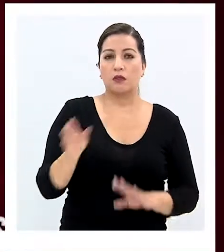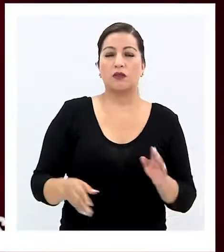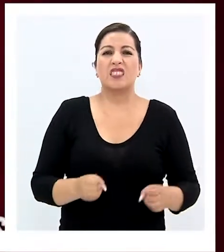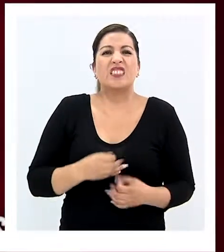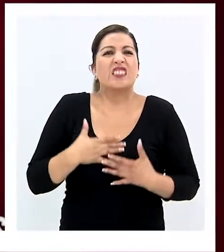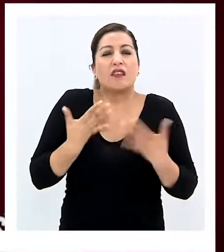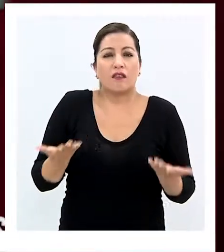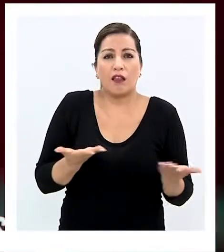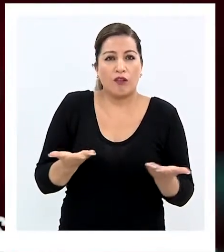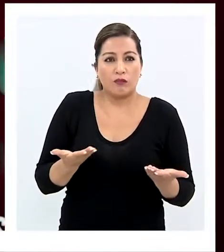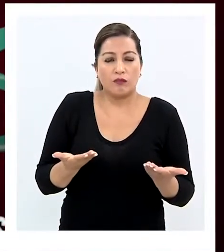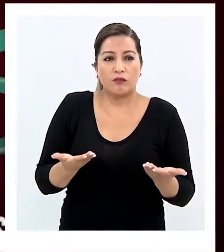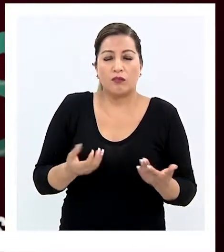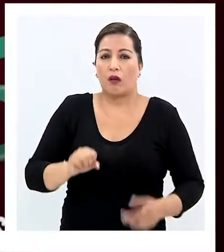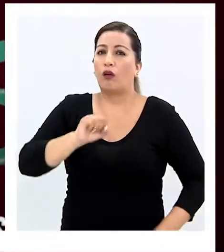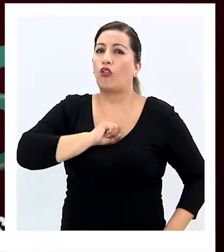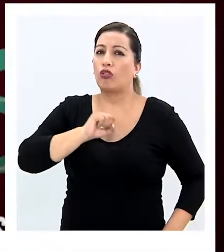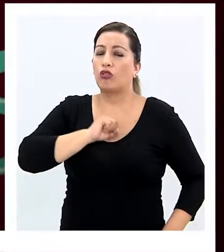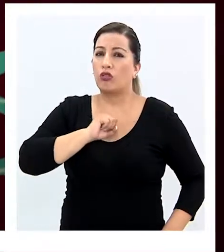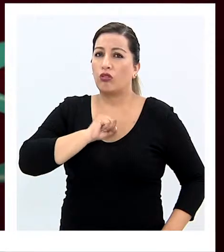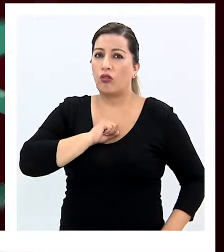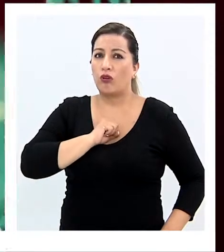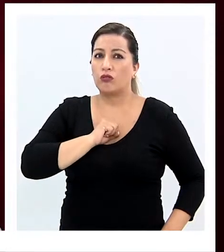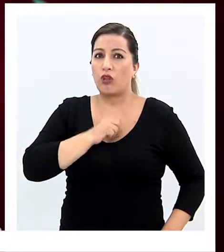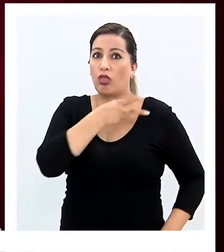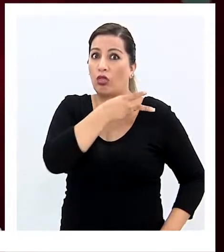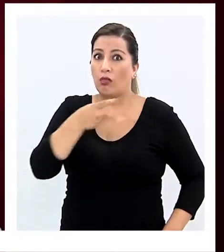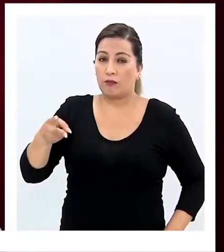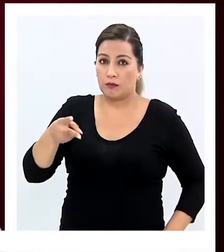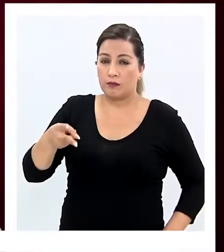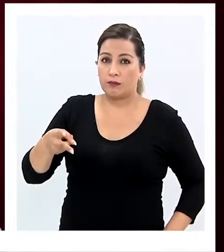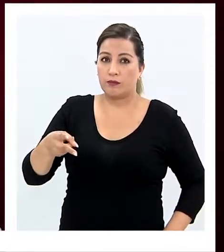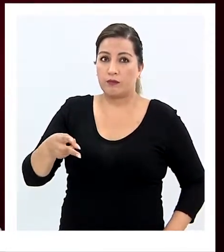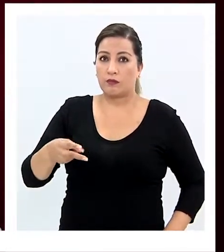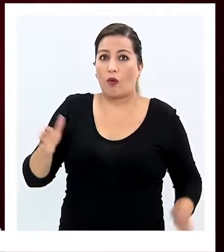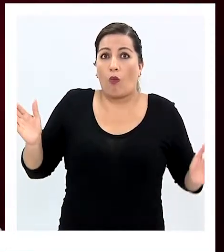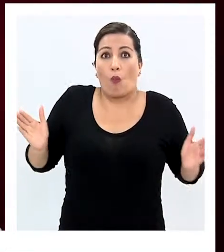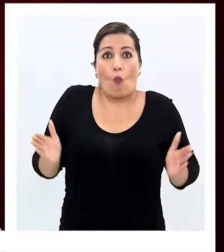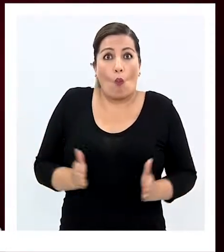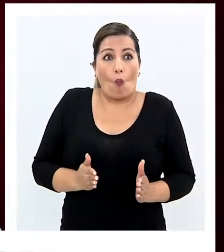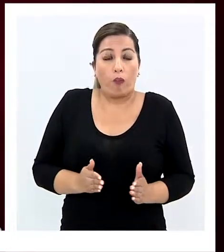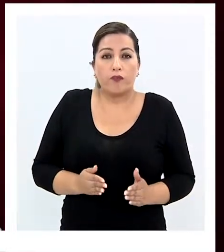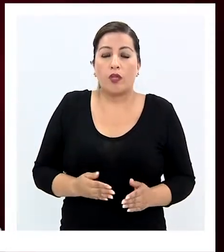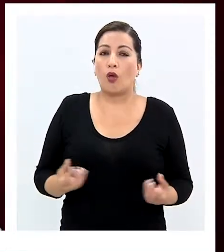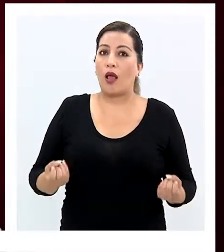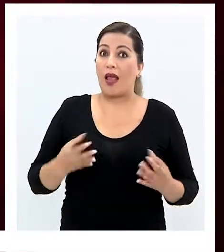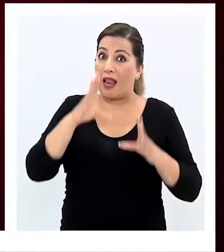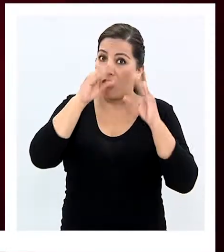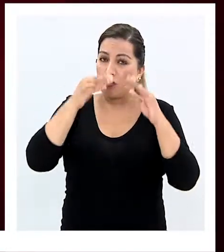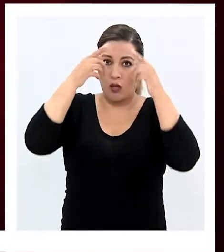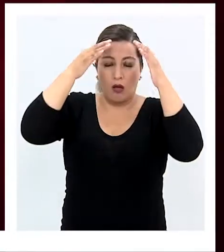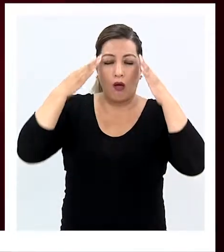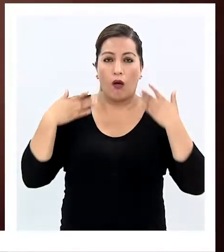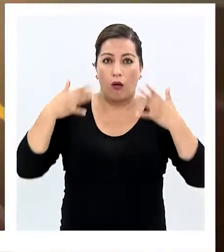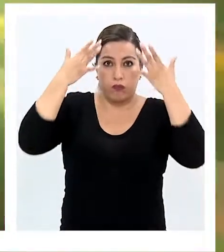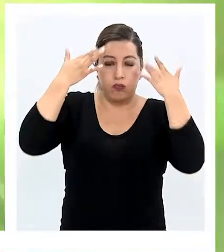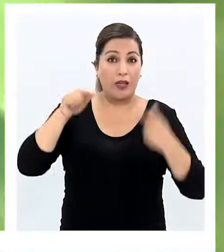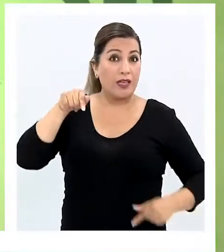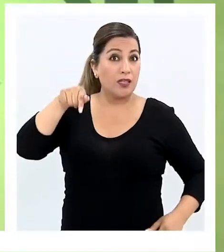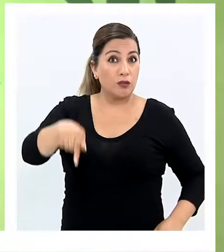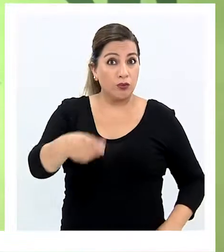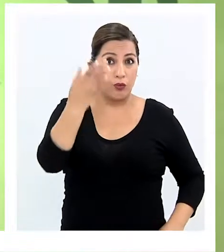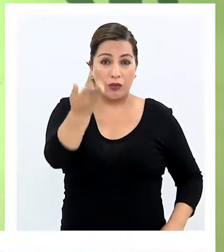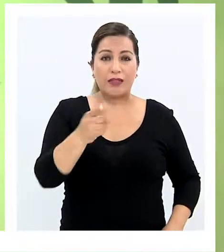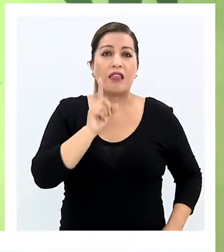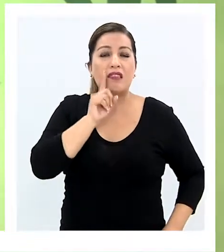principales de la tuberculosis son tos con flema por más de dos semanas, baja de peso y sudoración nocturna. Si estos